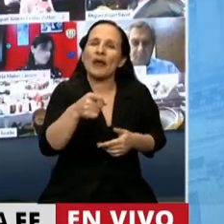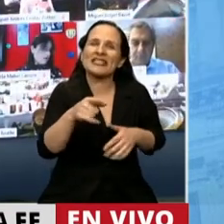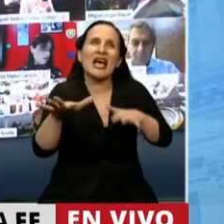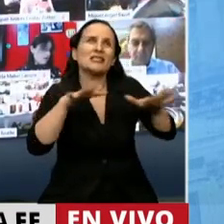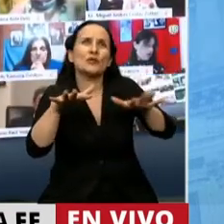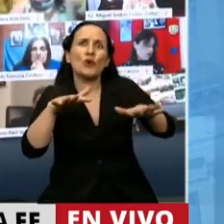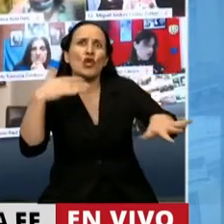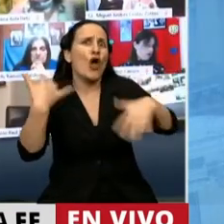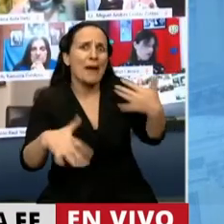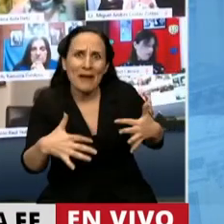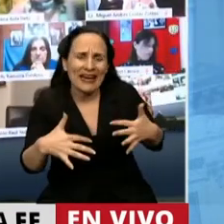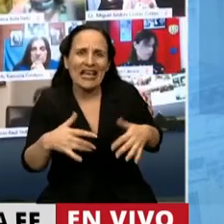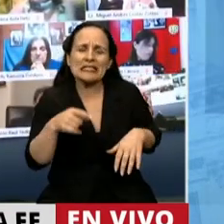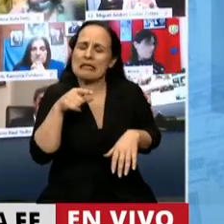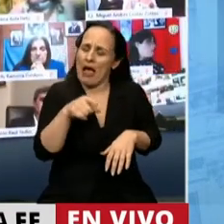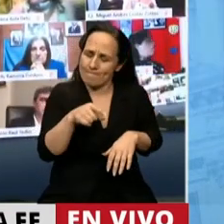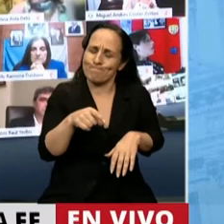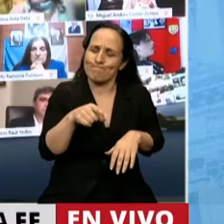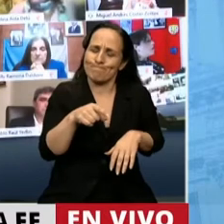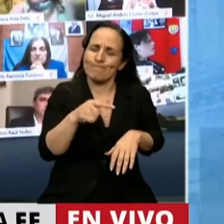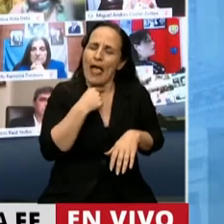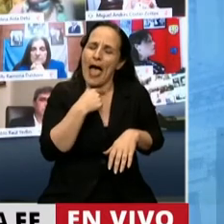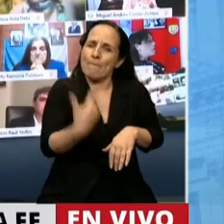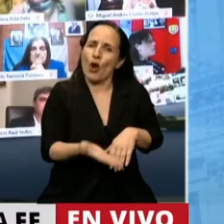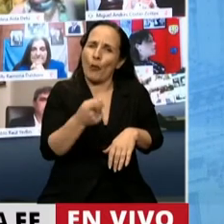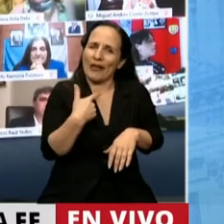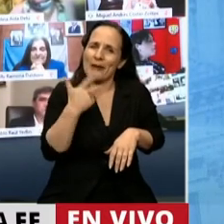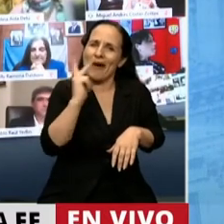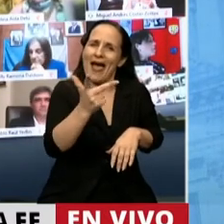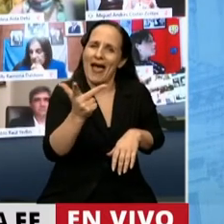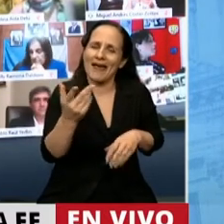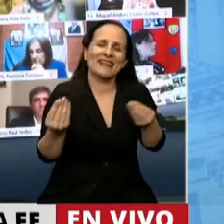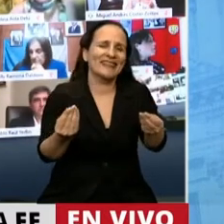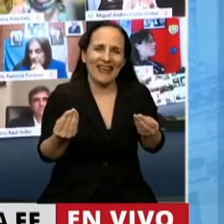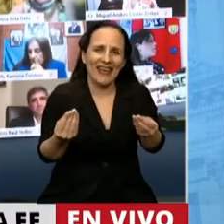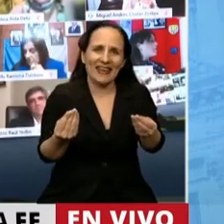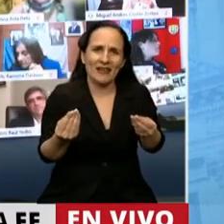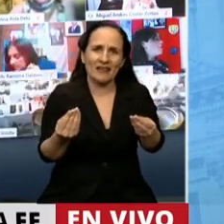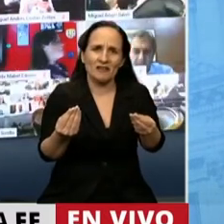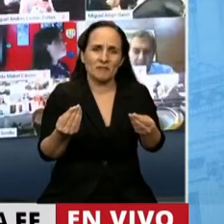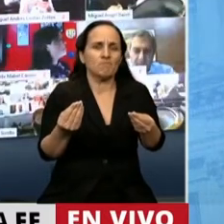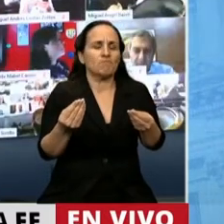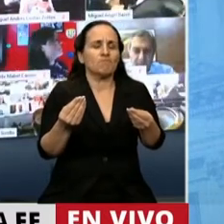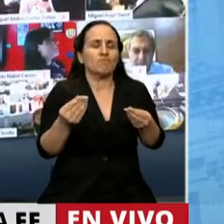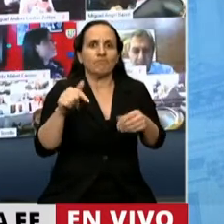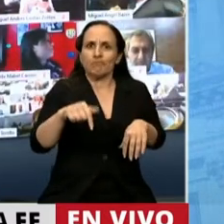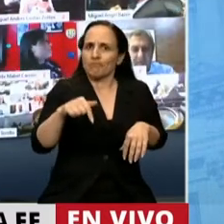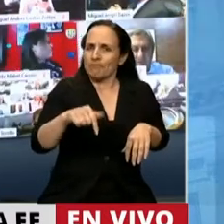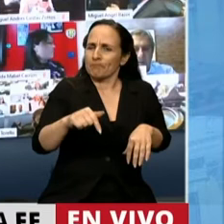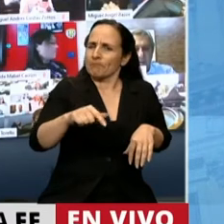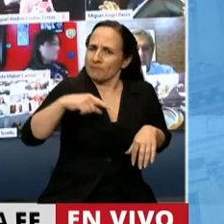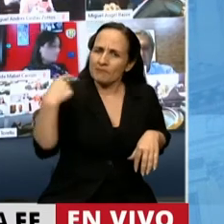de la emergencia para decir lo siguiente. Somos grandes especialistas